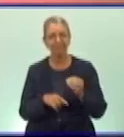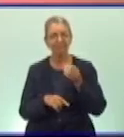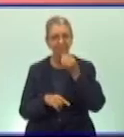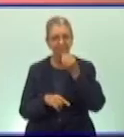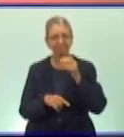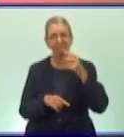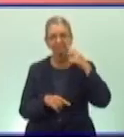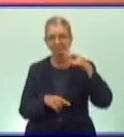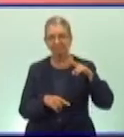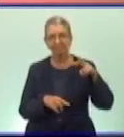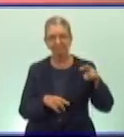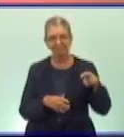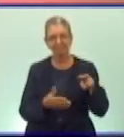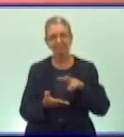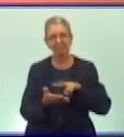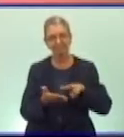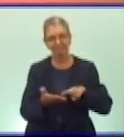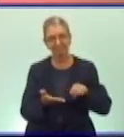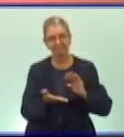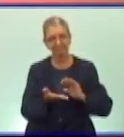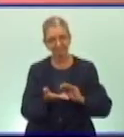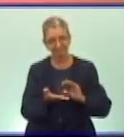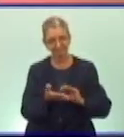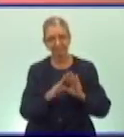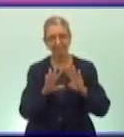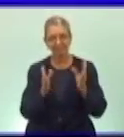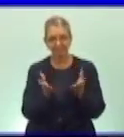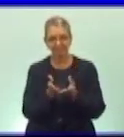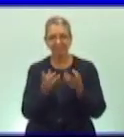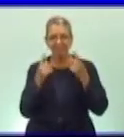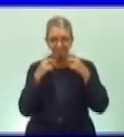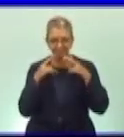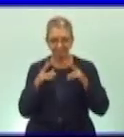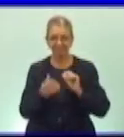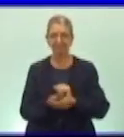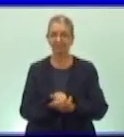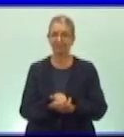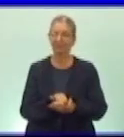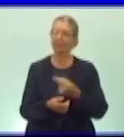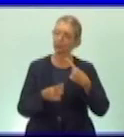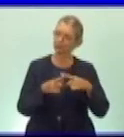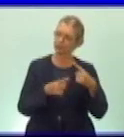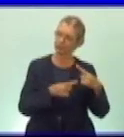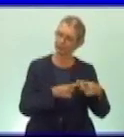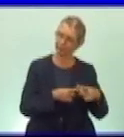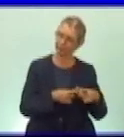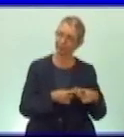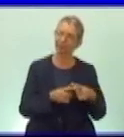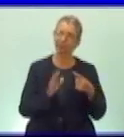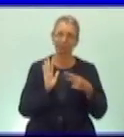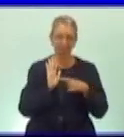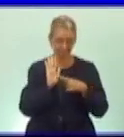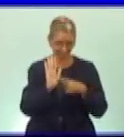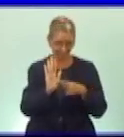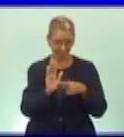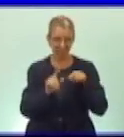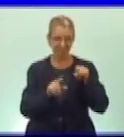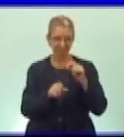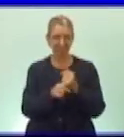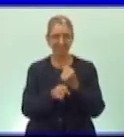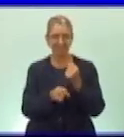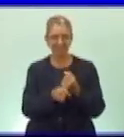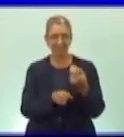buscar en el libro de lectura o en el libro del mundo ahí les demuestro trabajos